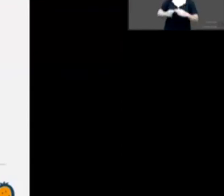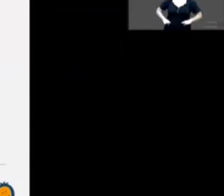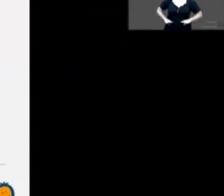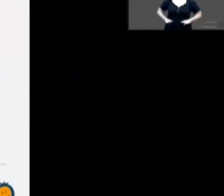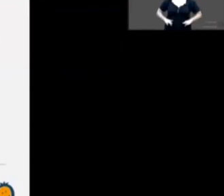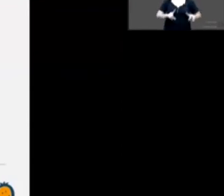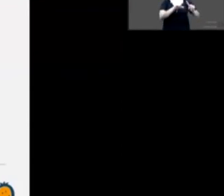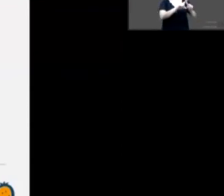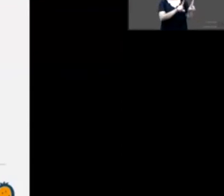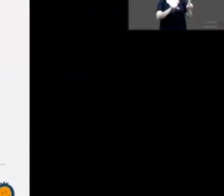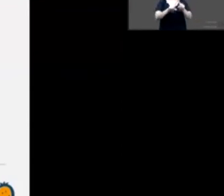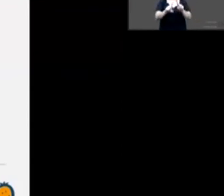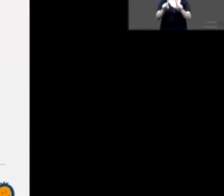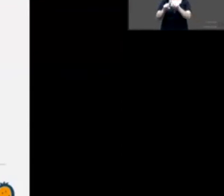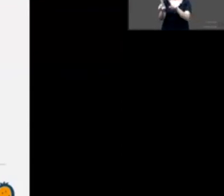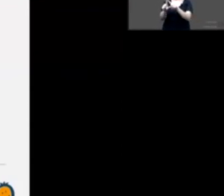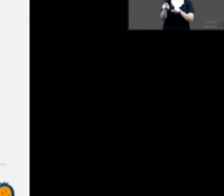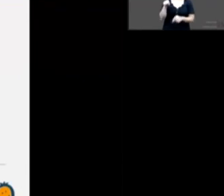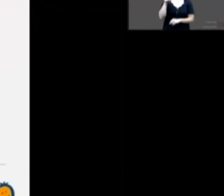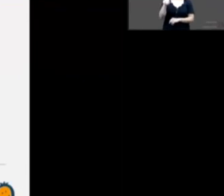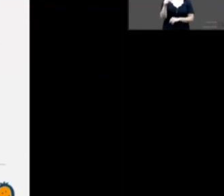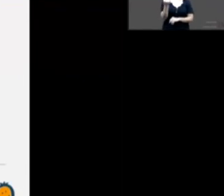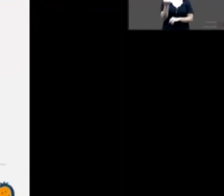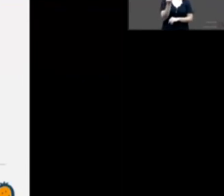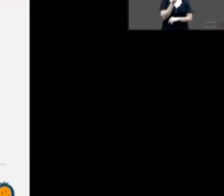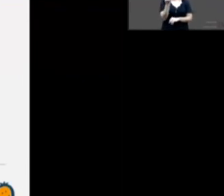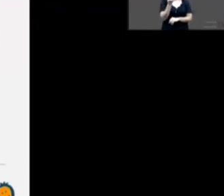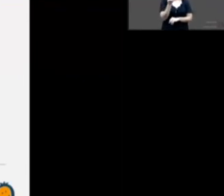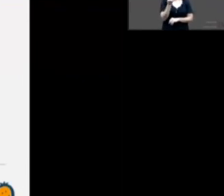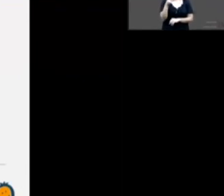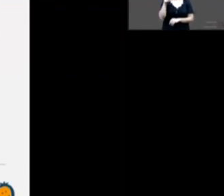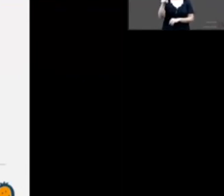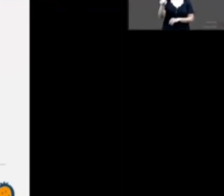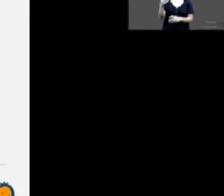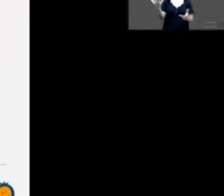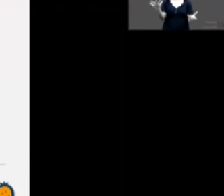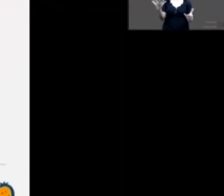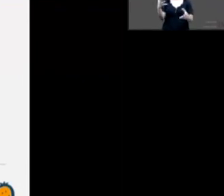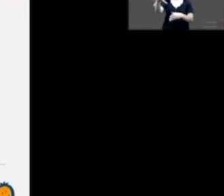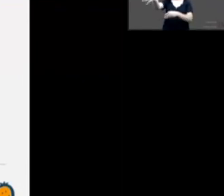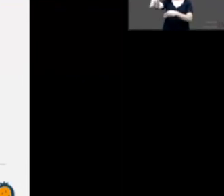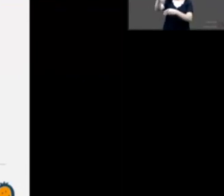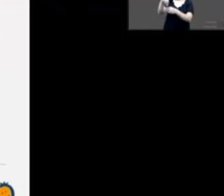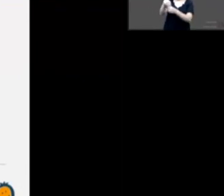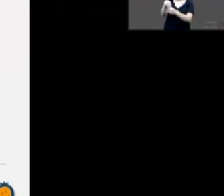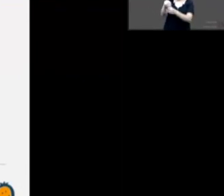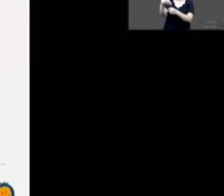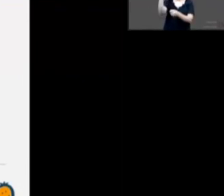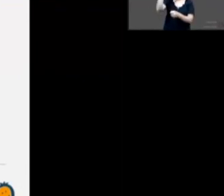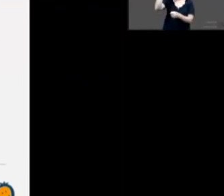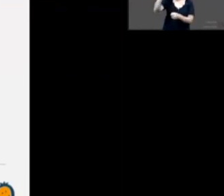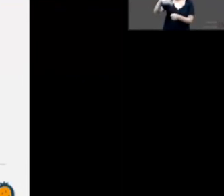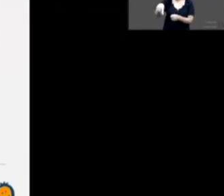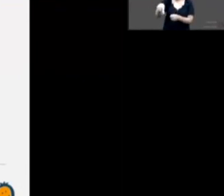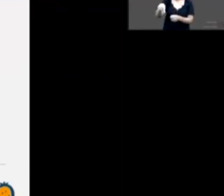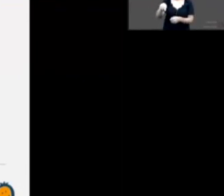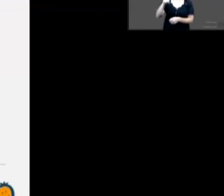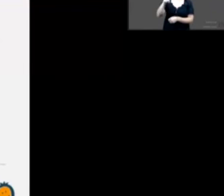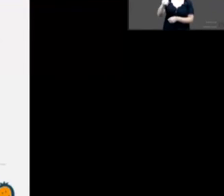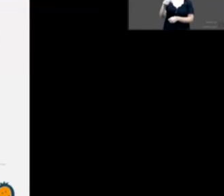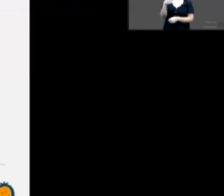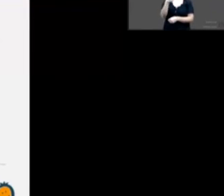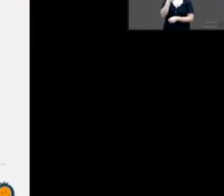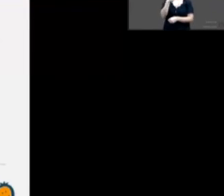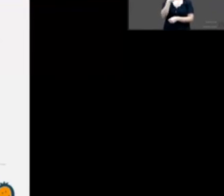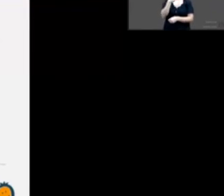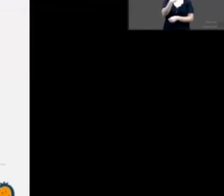buscan, buscan es proteger al niño o niña que está separado de su